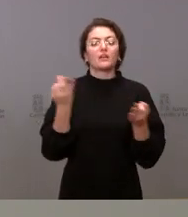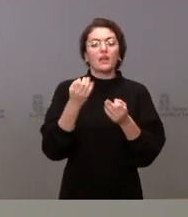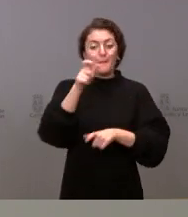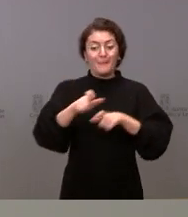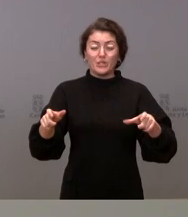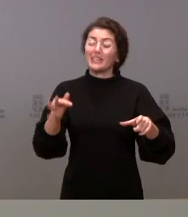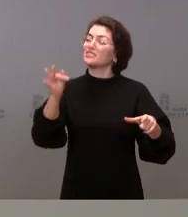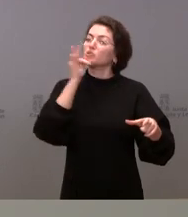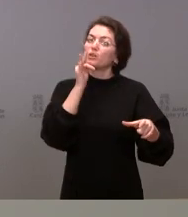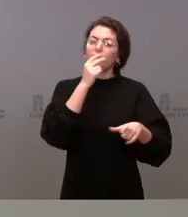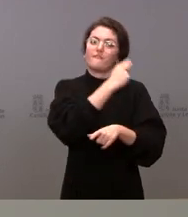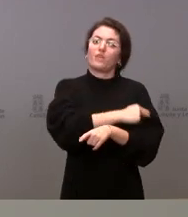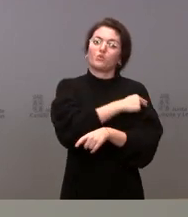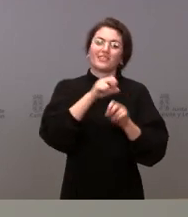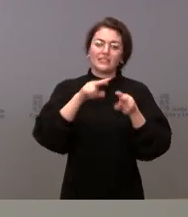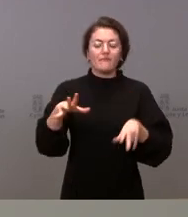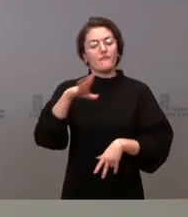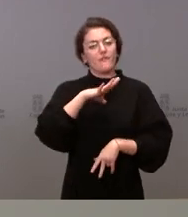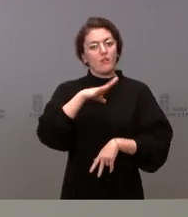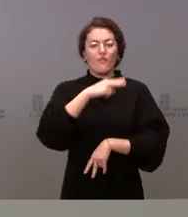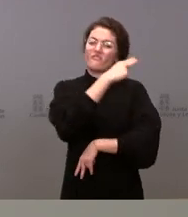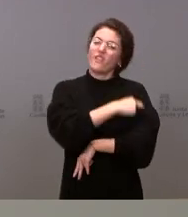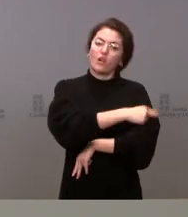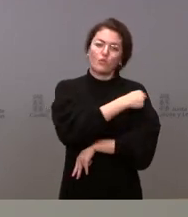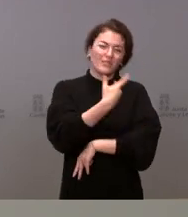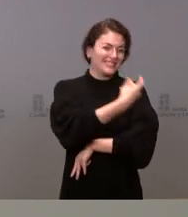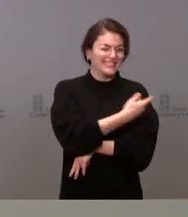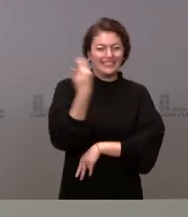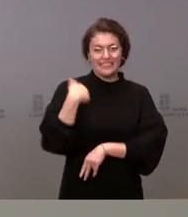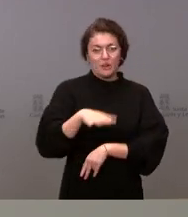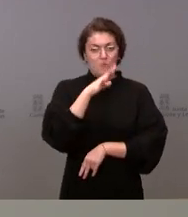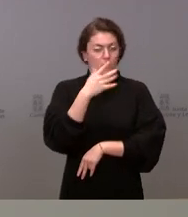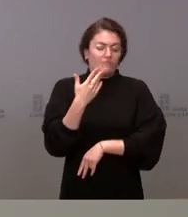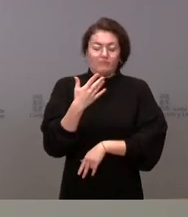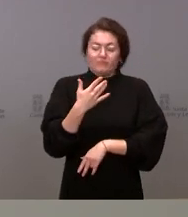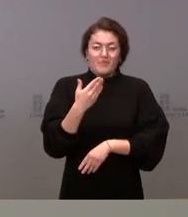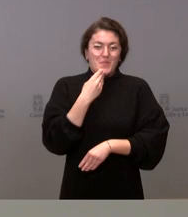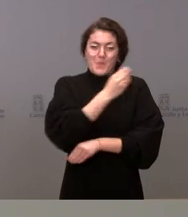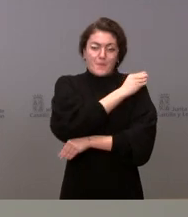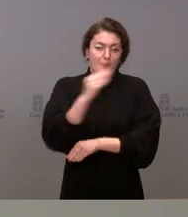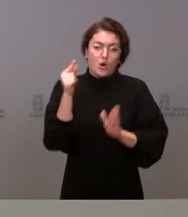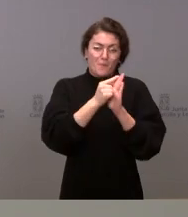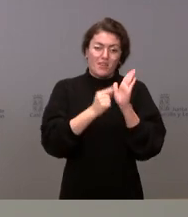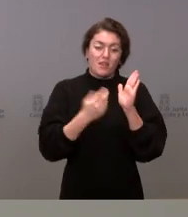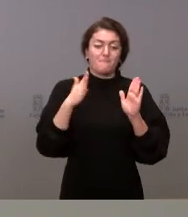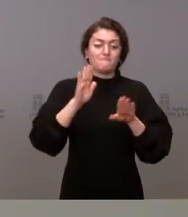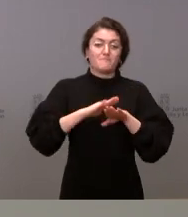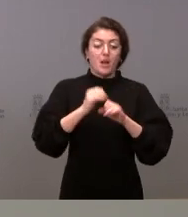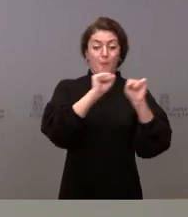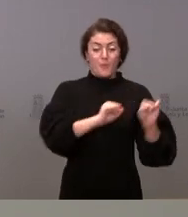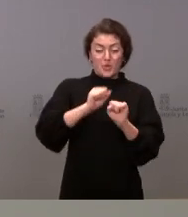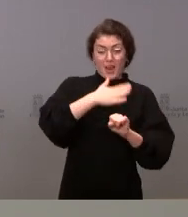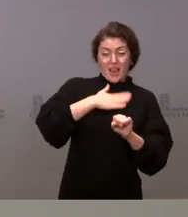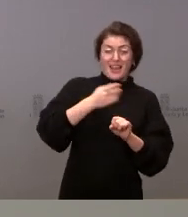aún no están vacunadas, que por favor se vacunen. Se tienen que vacunar porque es la mejor medida para protegerse ellos y proteger